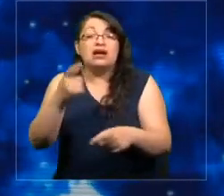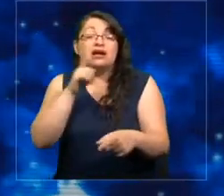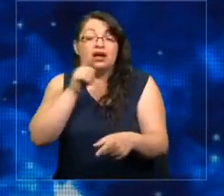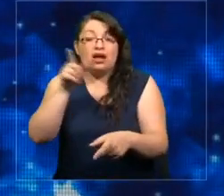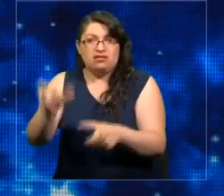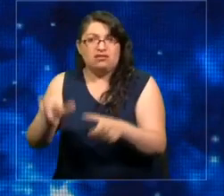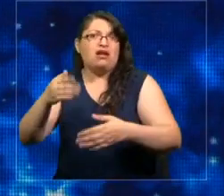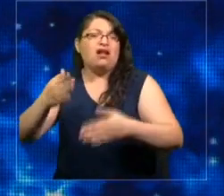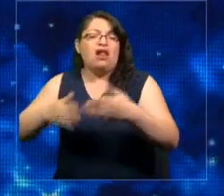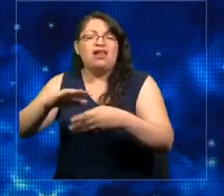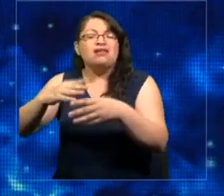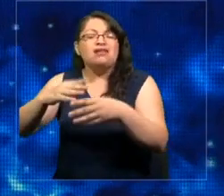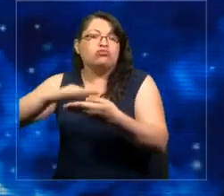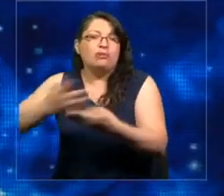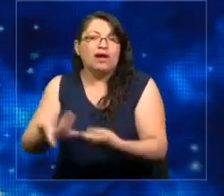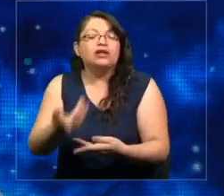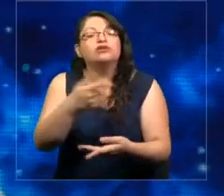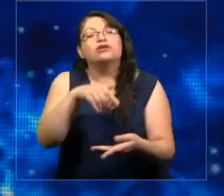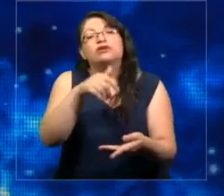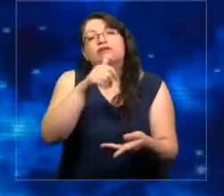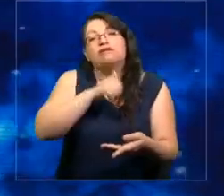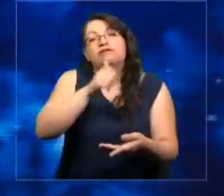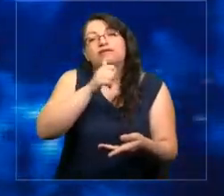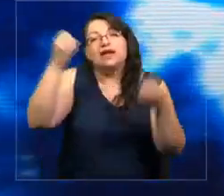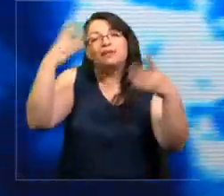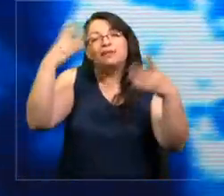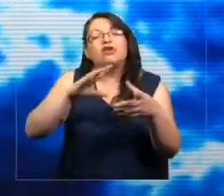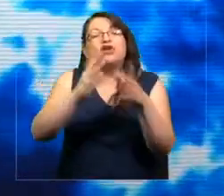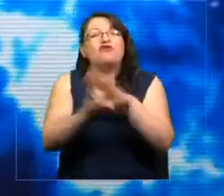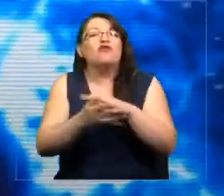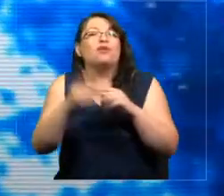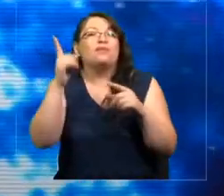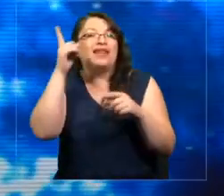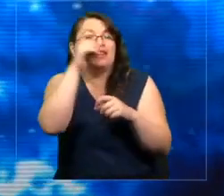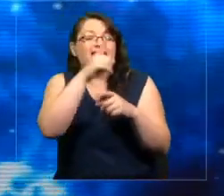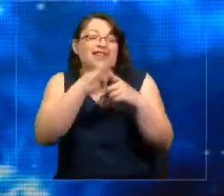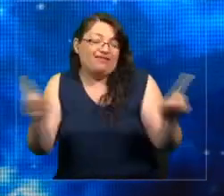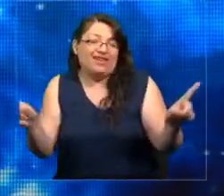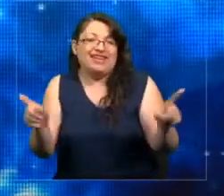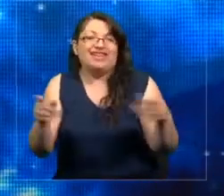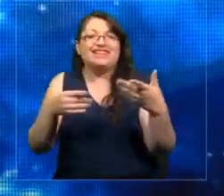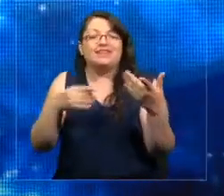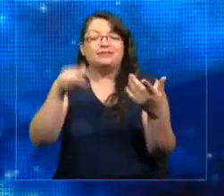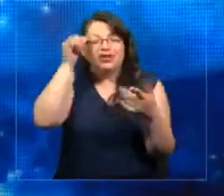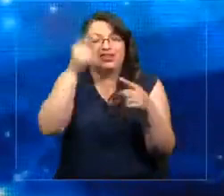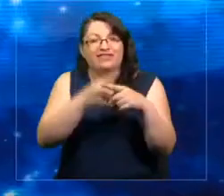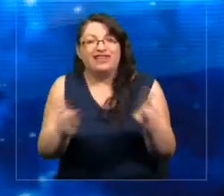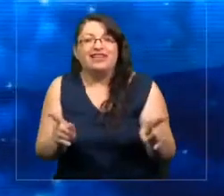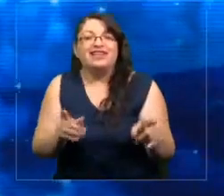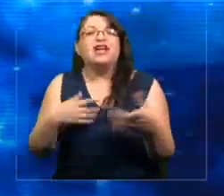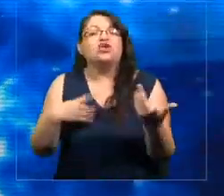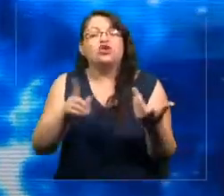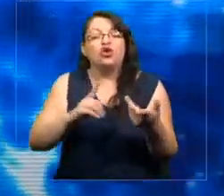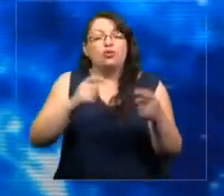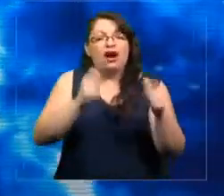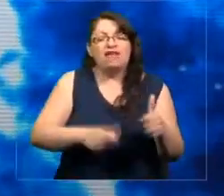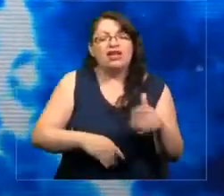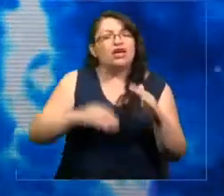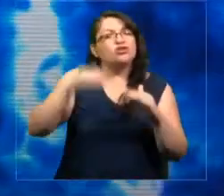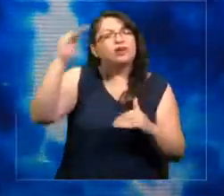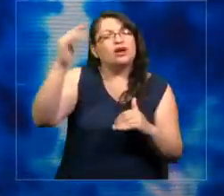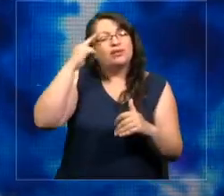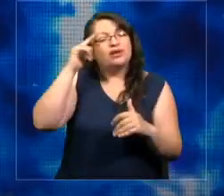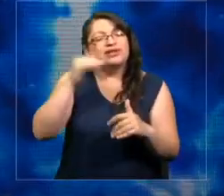Vamos a tener que aprender de una manera distinta. Más dinámica, más rápida, más acelerada. No solamente habilidades de orden superior, pero también ciertas